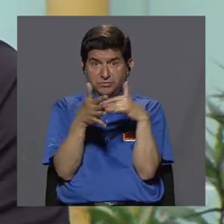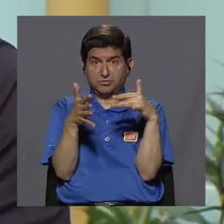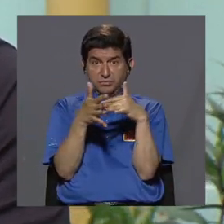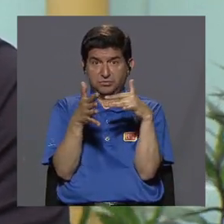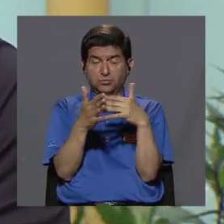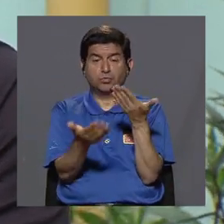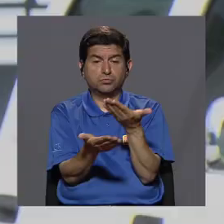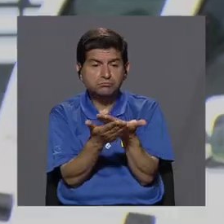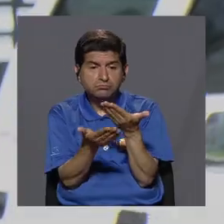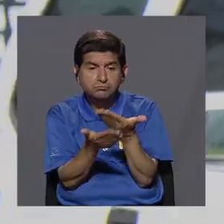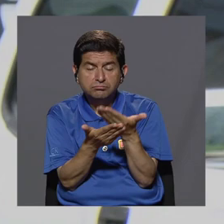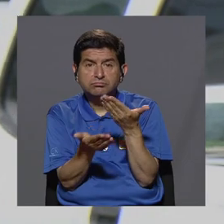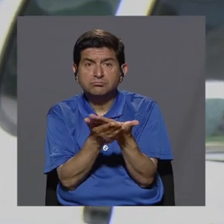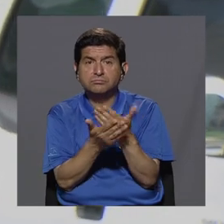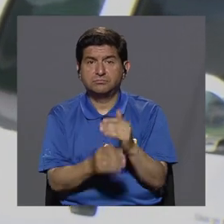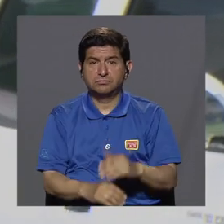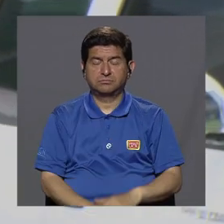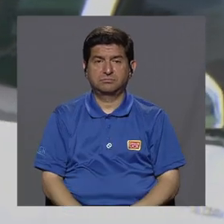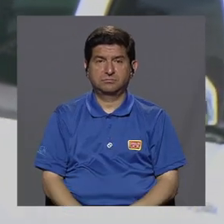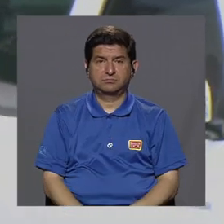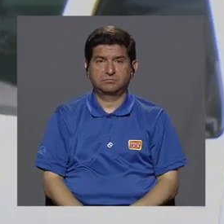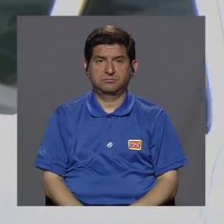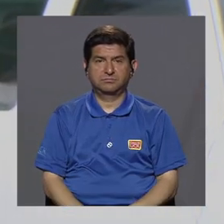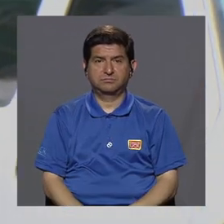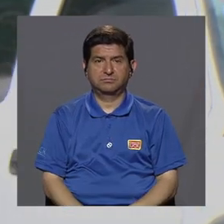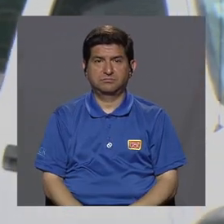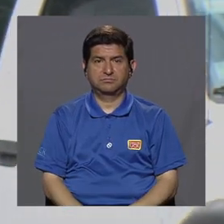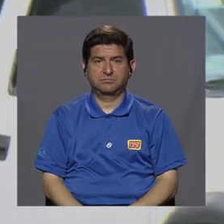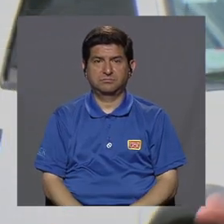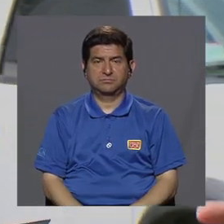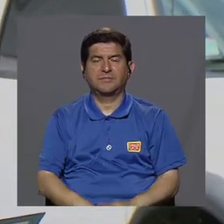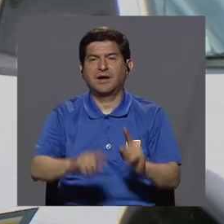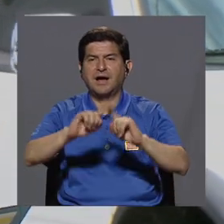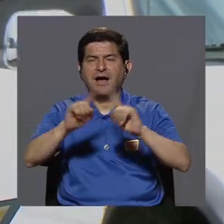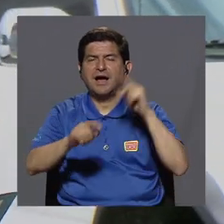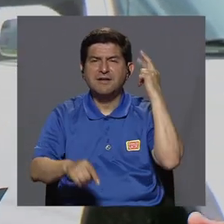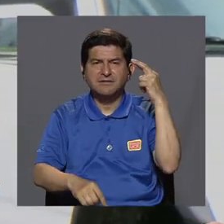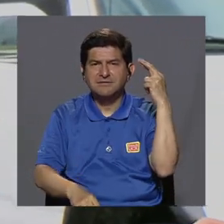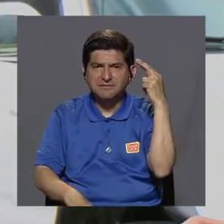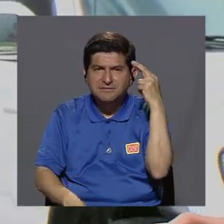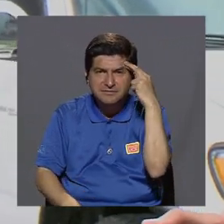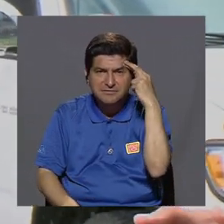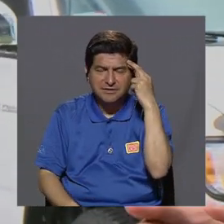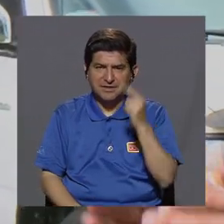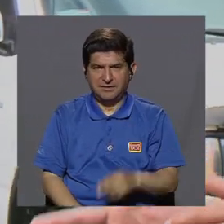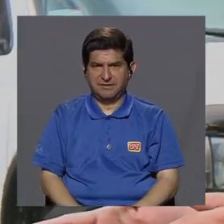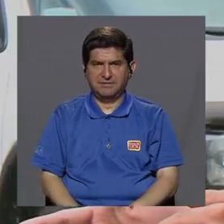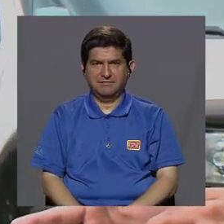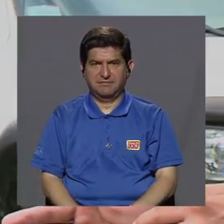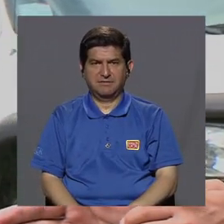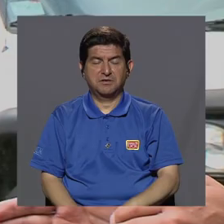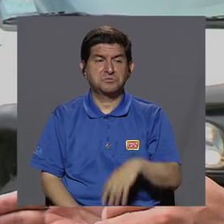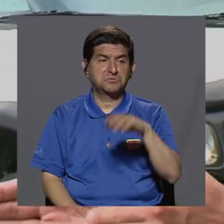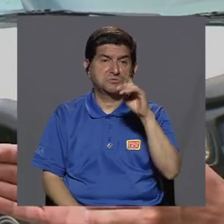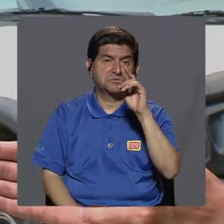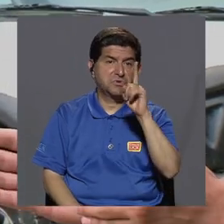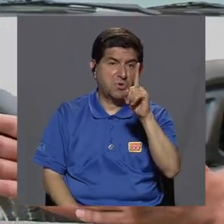donde demuestran que hay muchas causas, verdad, para una